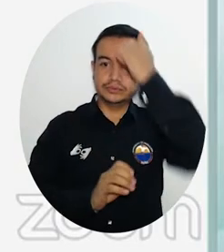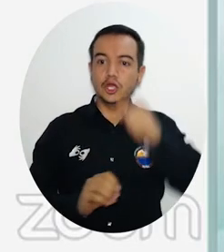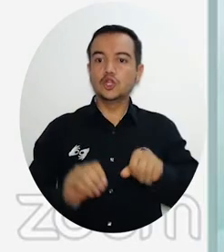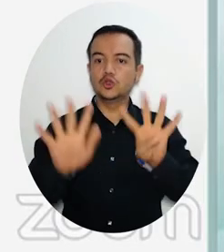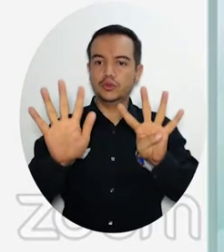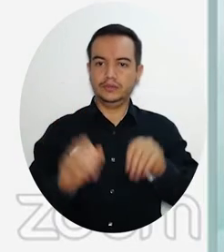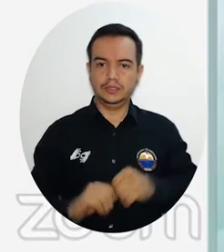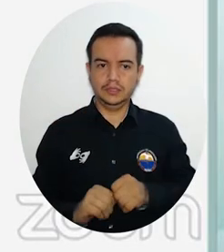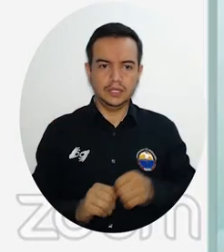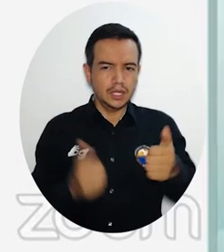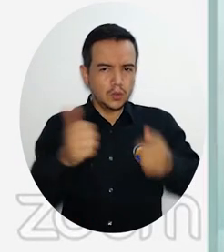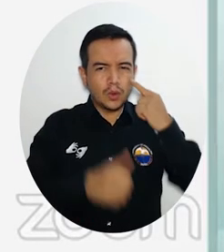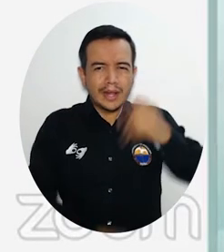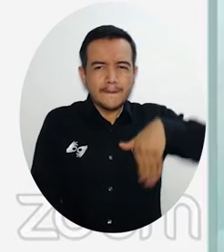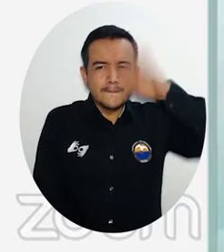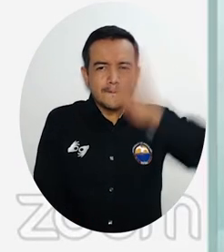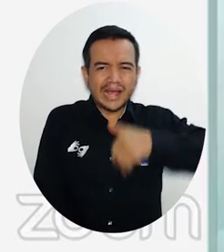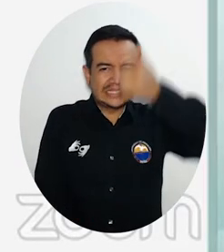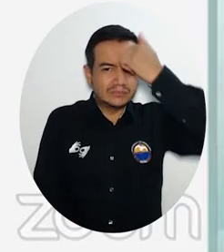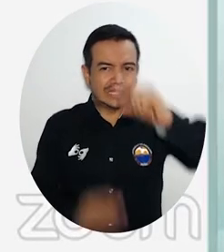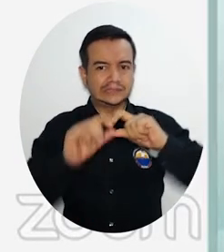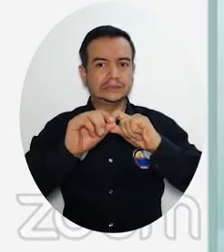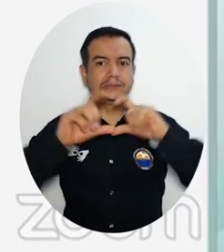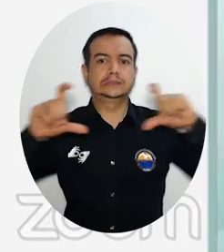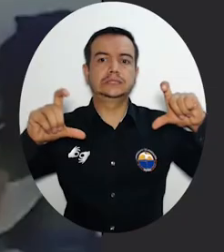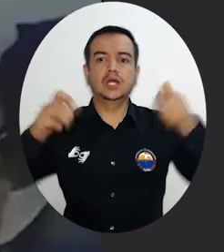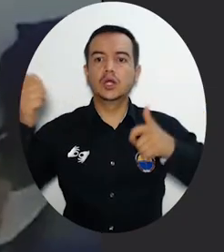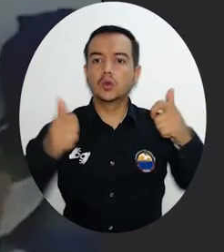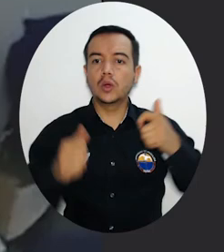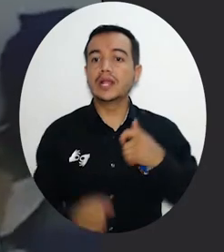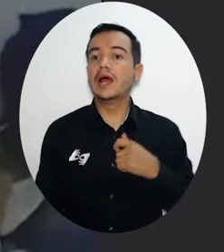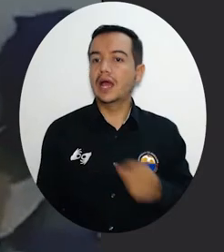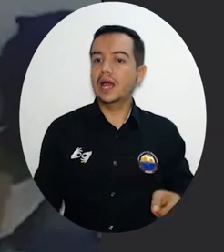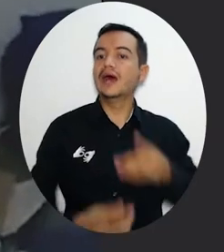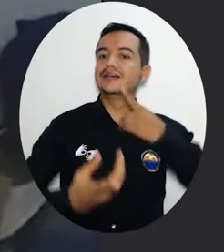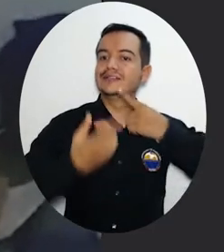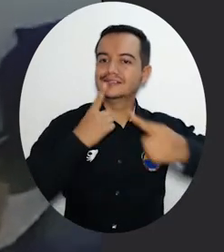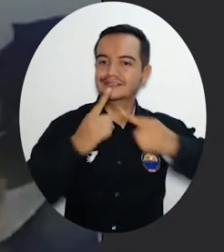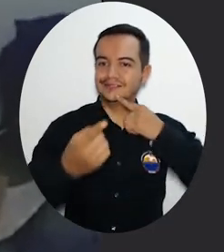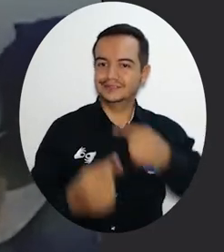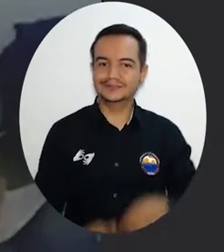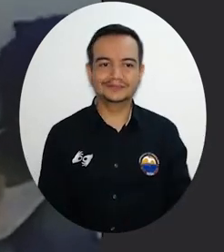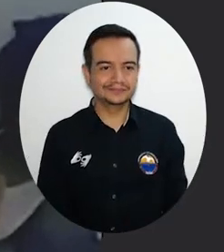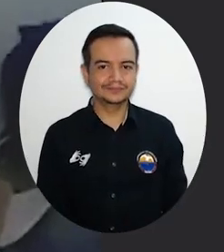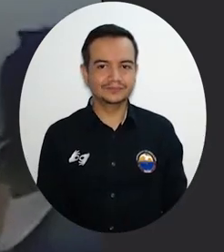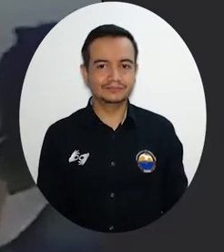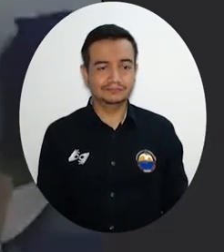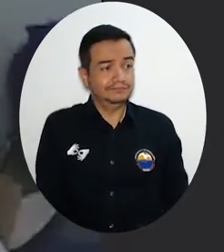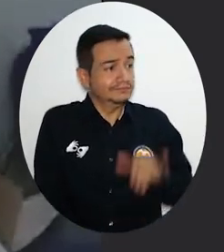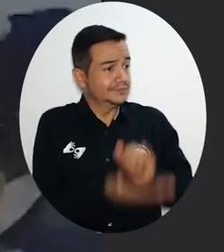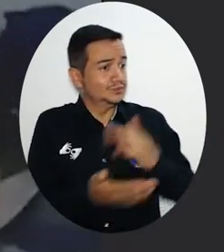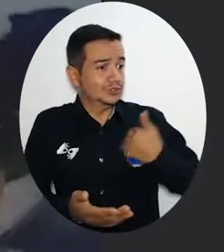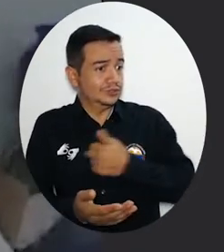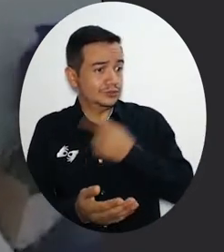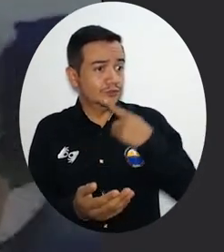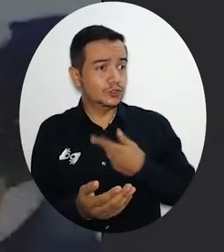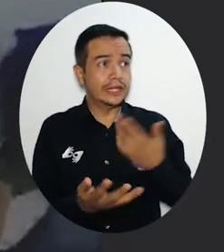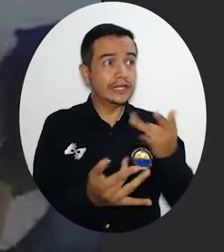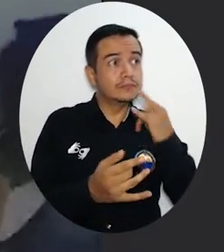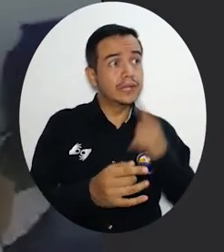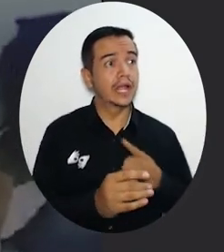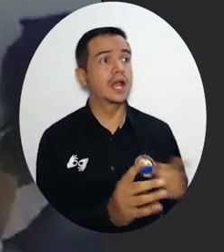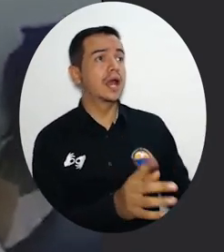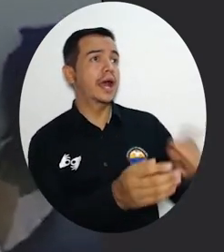palabra más importante que encontramos, la más grande es diálogo. Tenemos ese compromiso de transformar la sociedad, no esperar de pronto que la